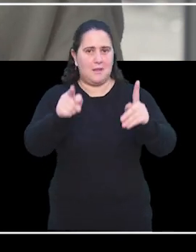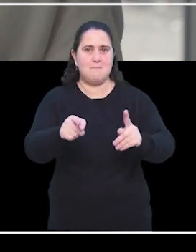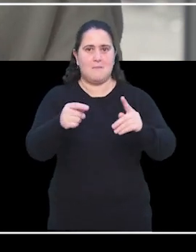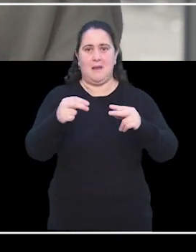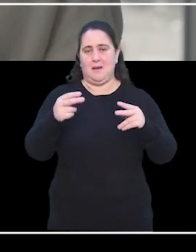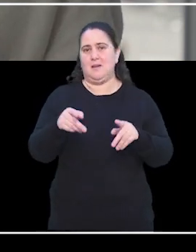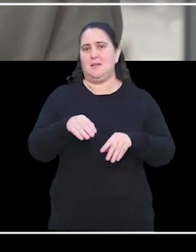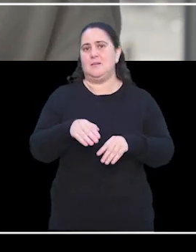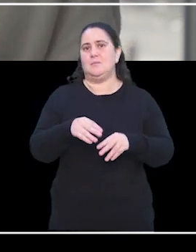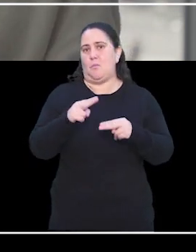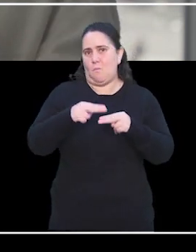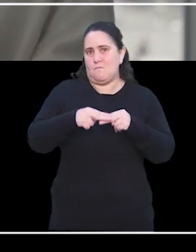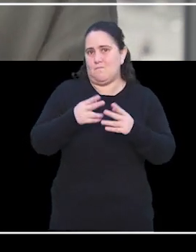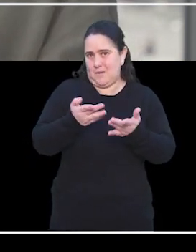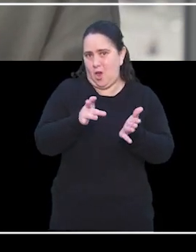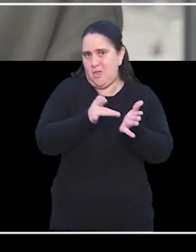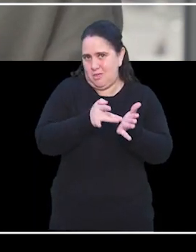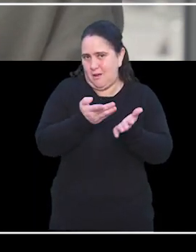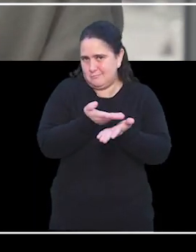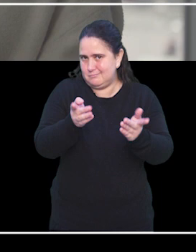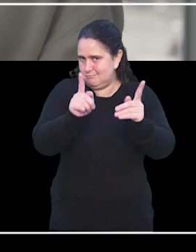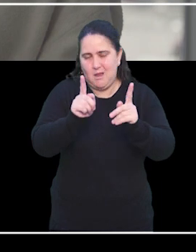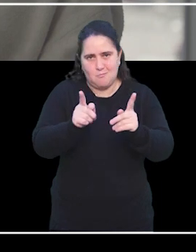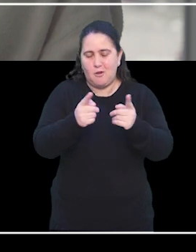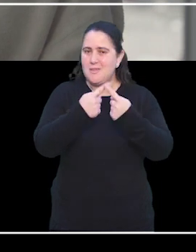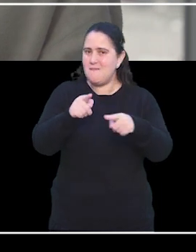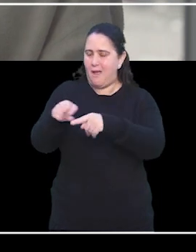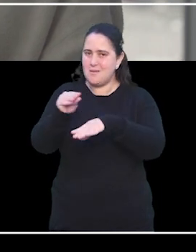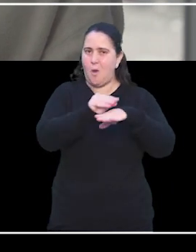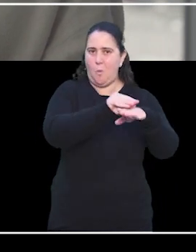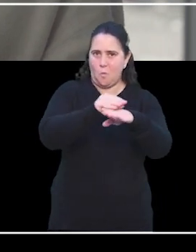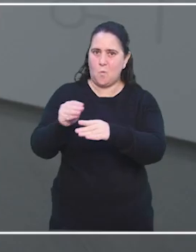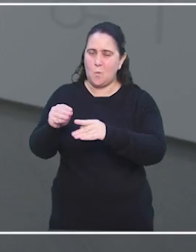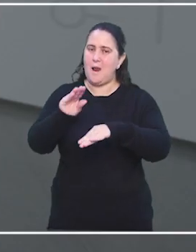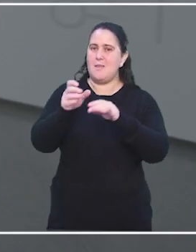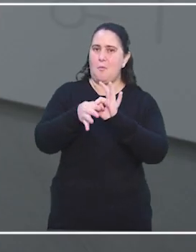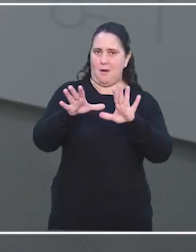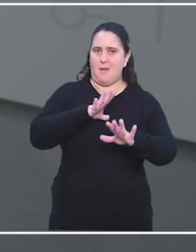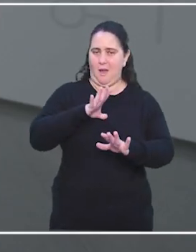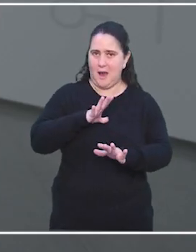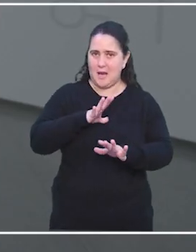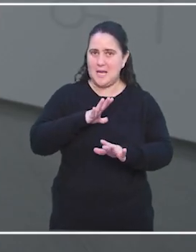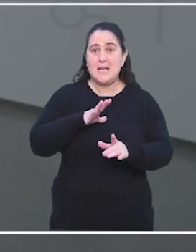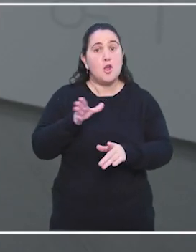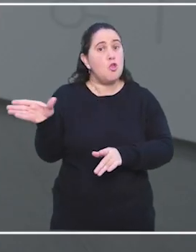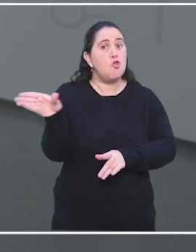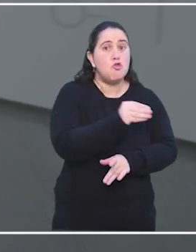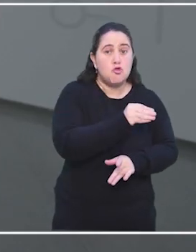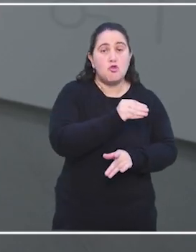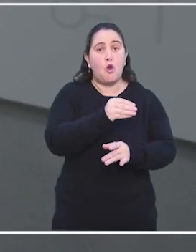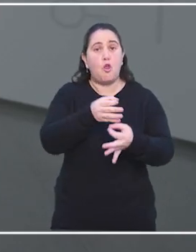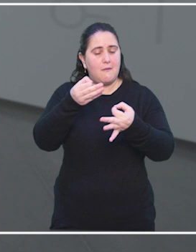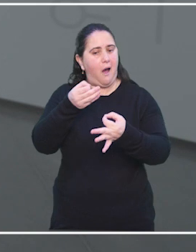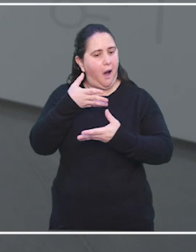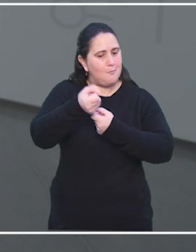este mundo digital, de que hay diferentes culturas democráticas. Y no todo el mundo está tan